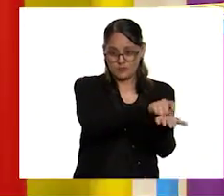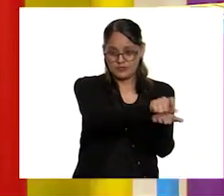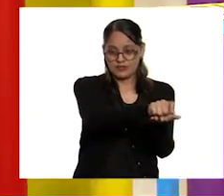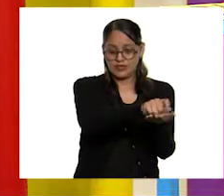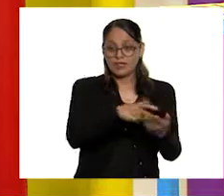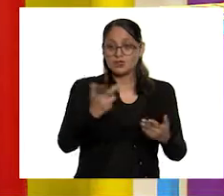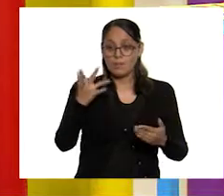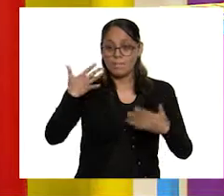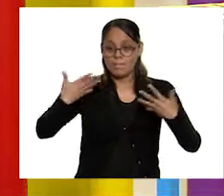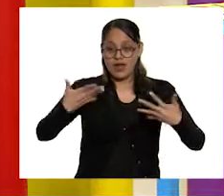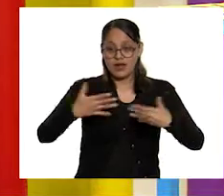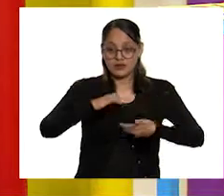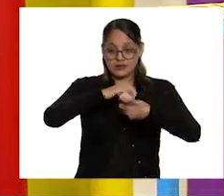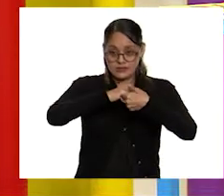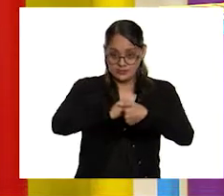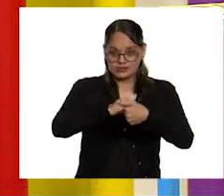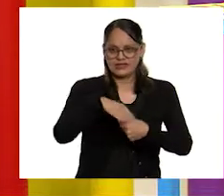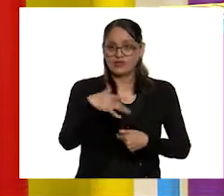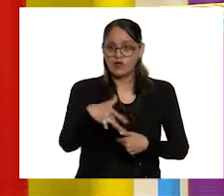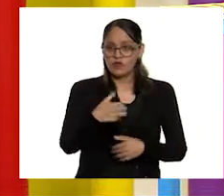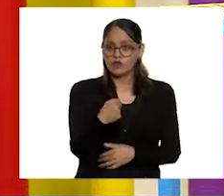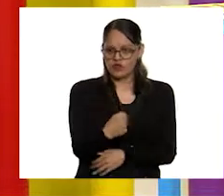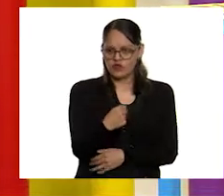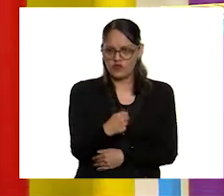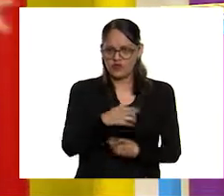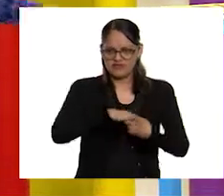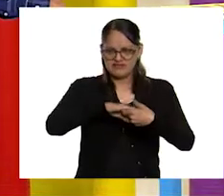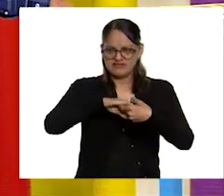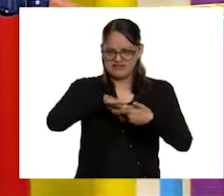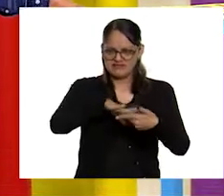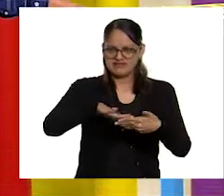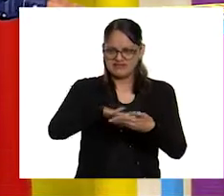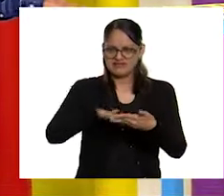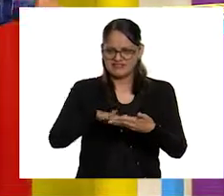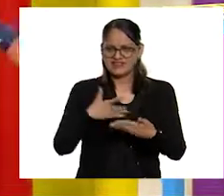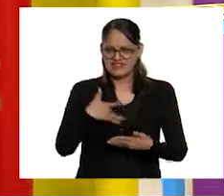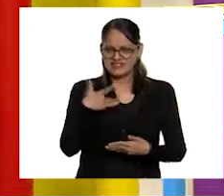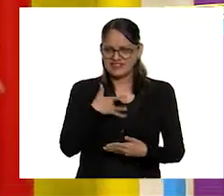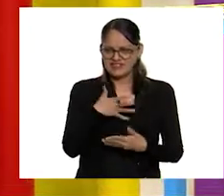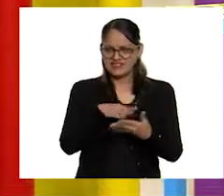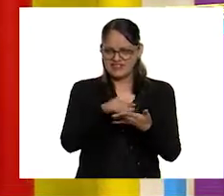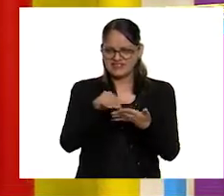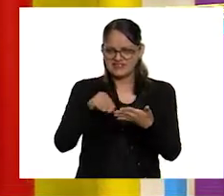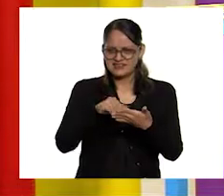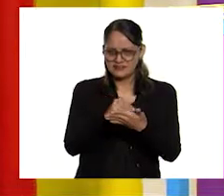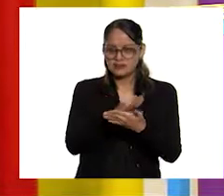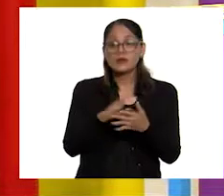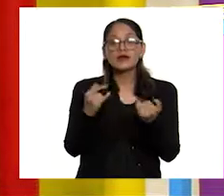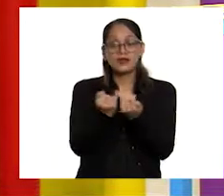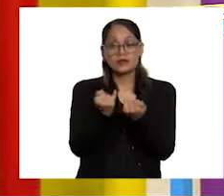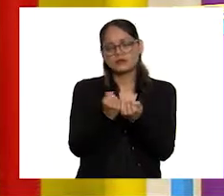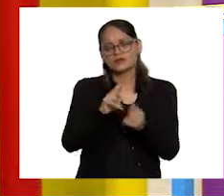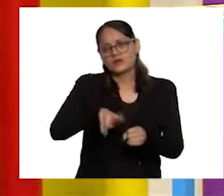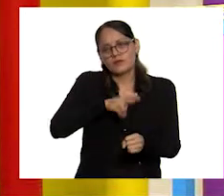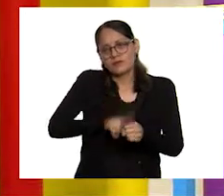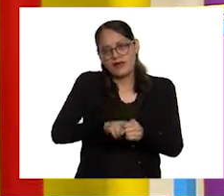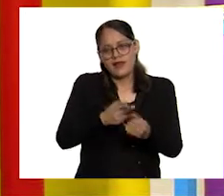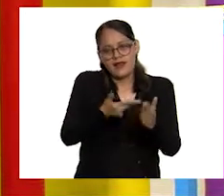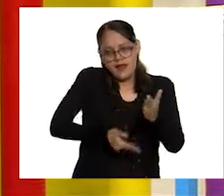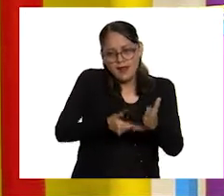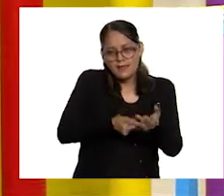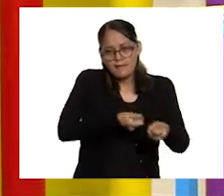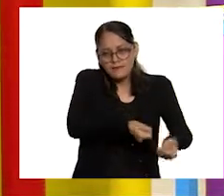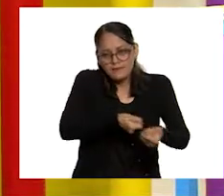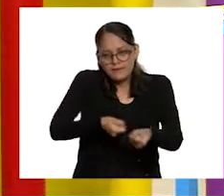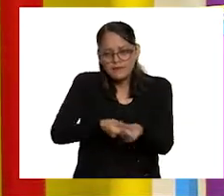fuerza y efectivamente que está un poco rasposa. Pero es que eso es lo normal. Con las herramientas, la tierra, el sol y